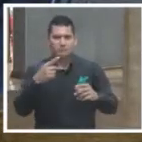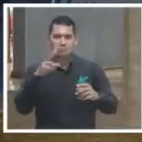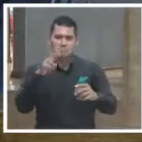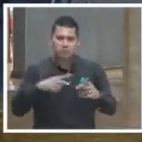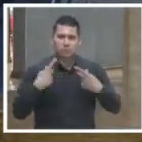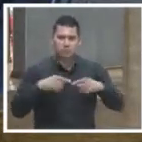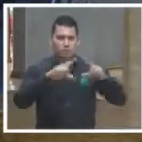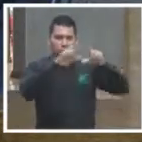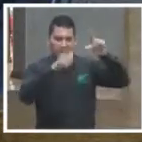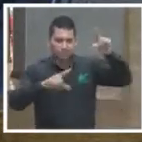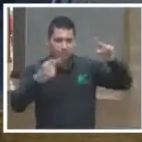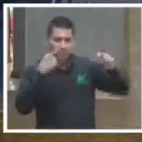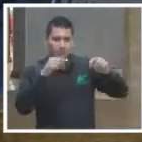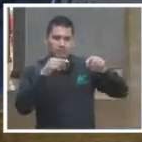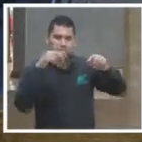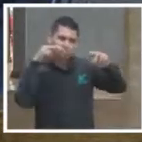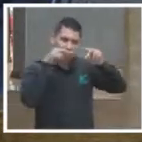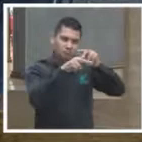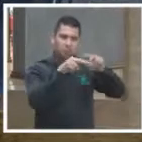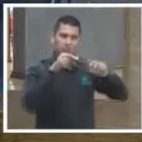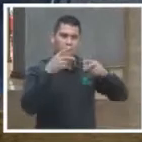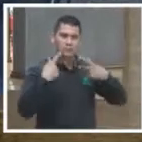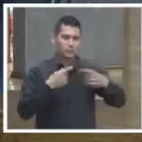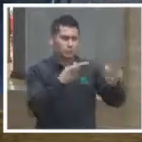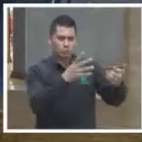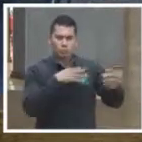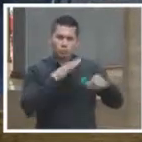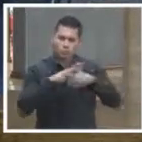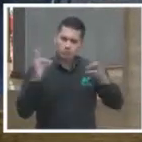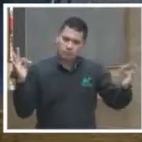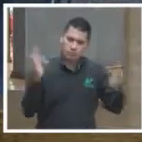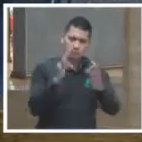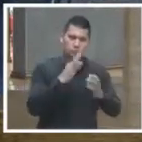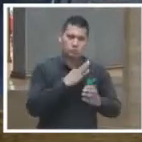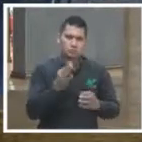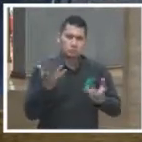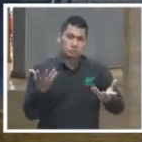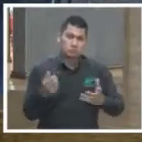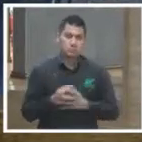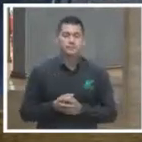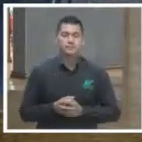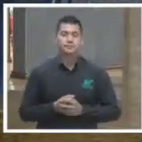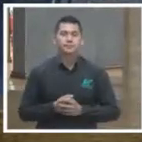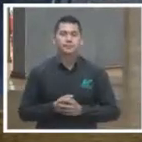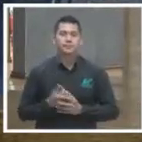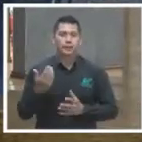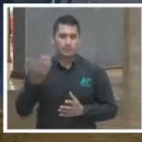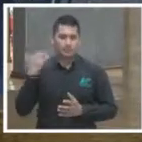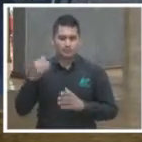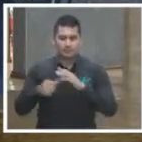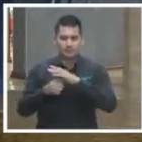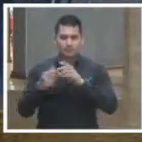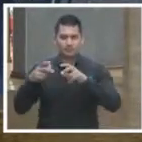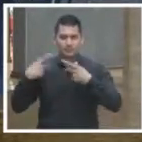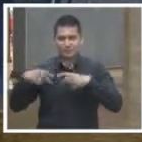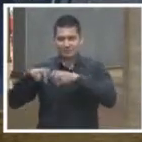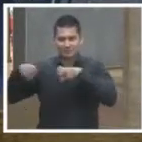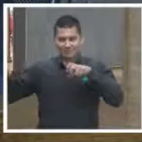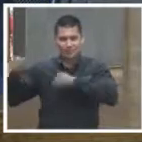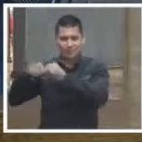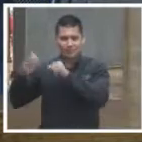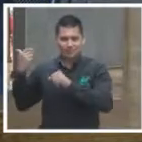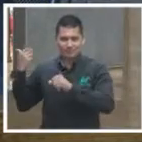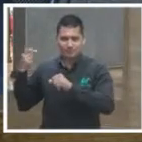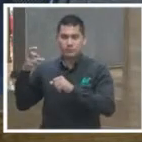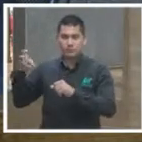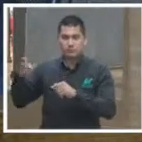e inclusive pueden tener un poco más de cercanía con la sociedad. Ya lo decían aquí en la mesa anterior, un espacio de esta naturaleza